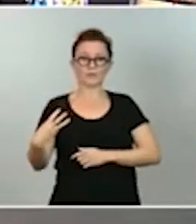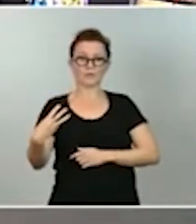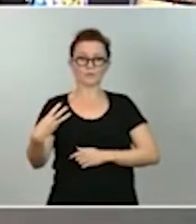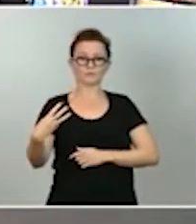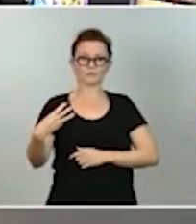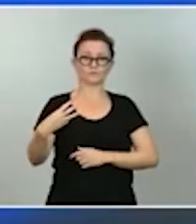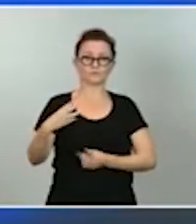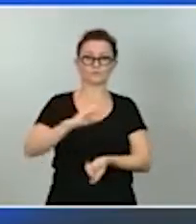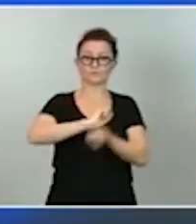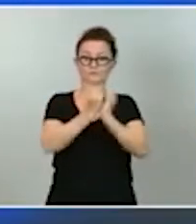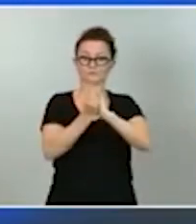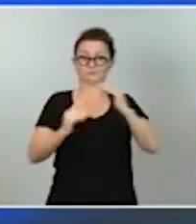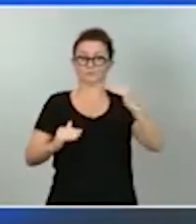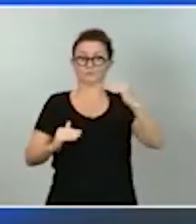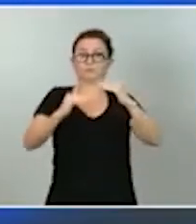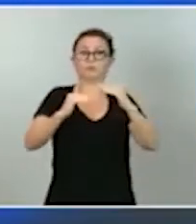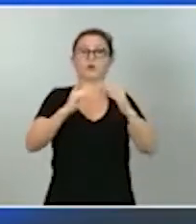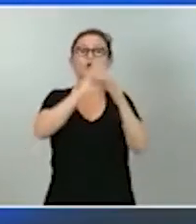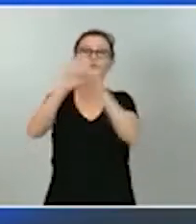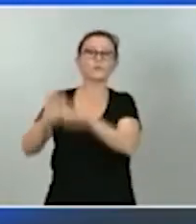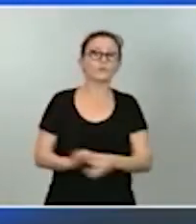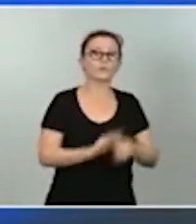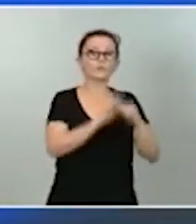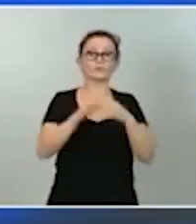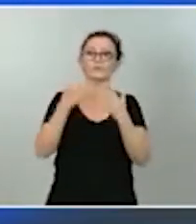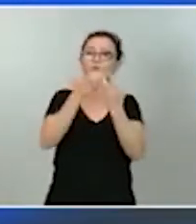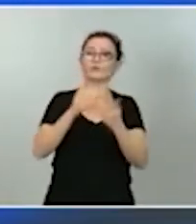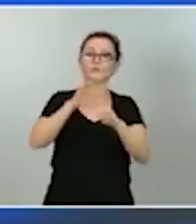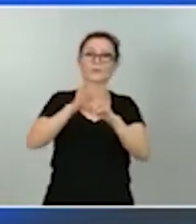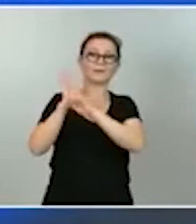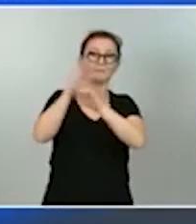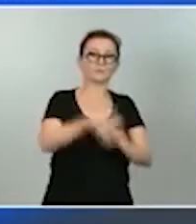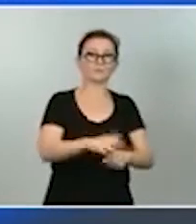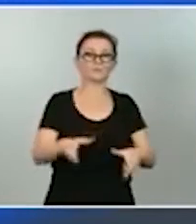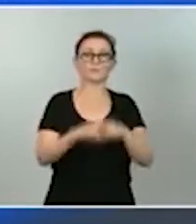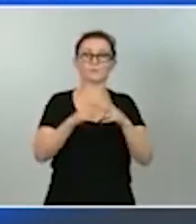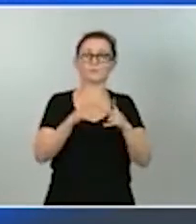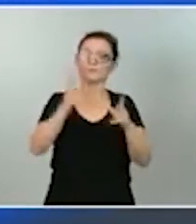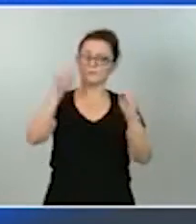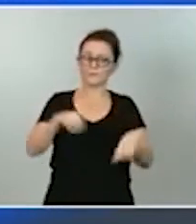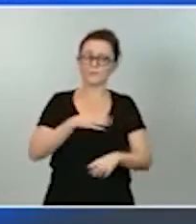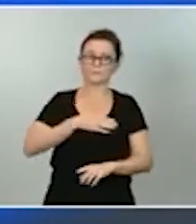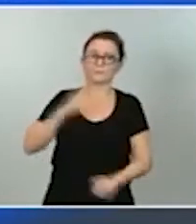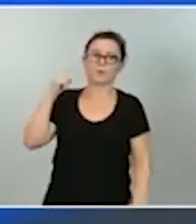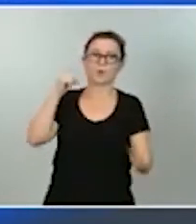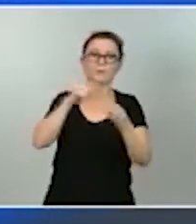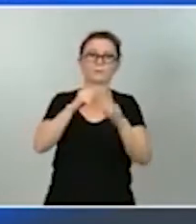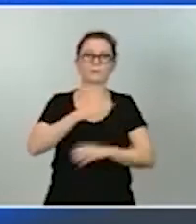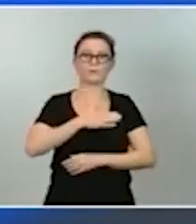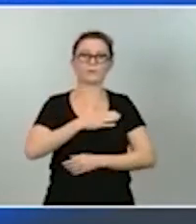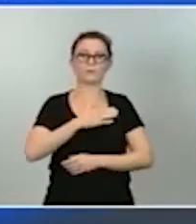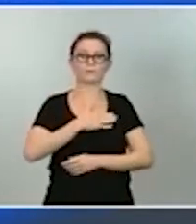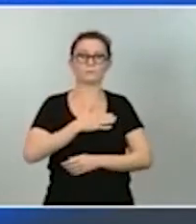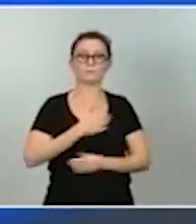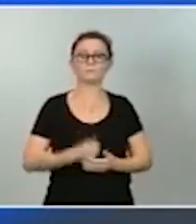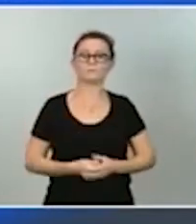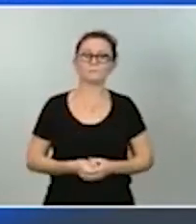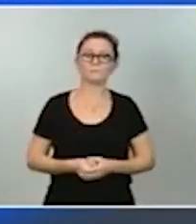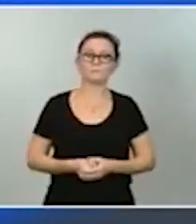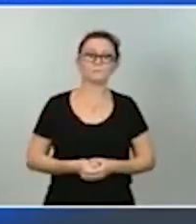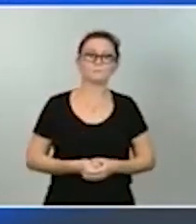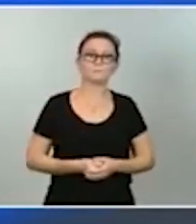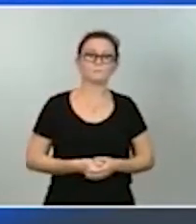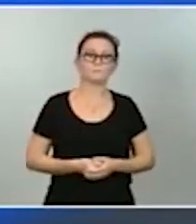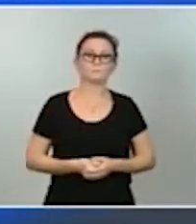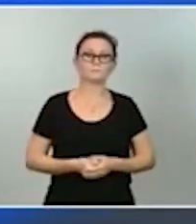cohesión y la lucha contra la exclusión social serán también elementos fundamentales que expliquen este plan. La